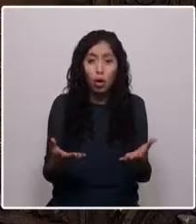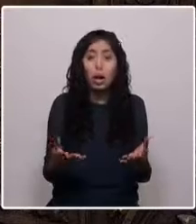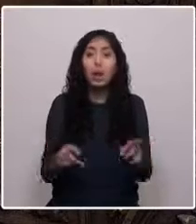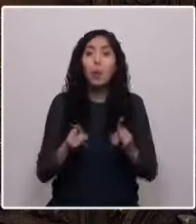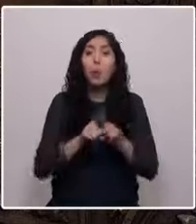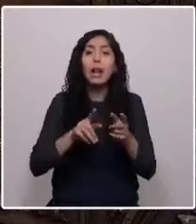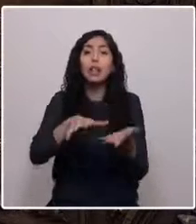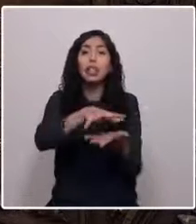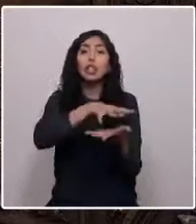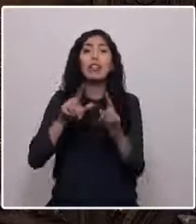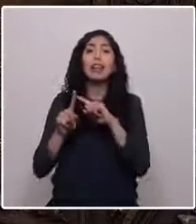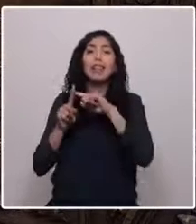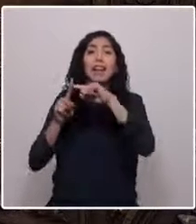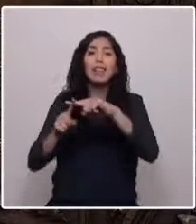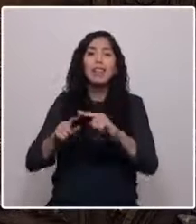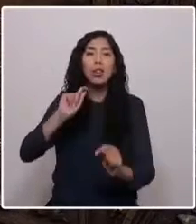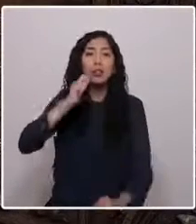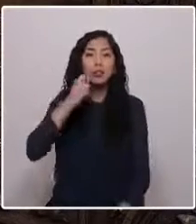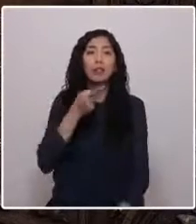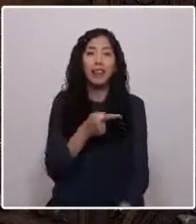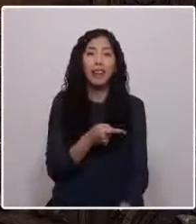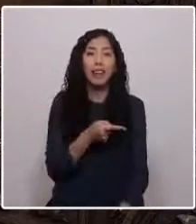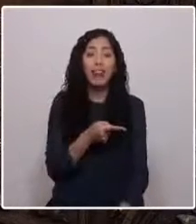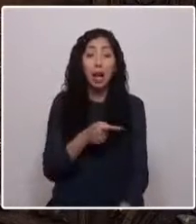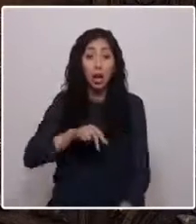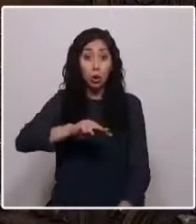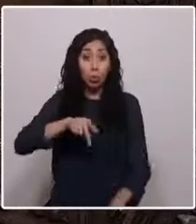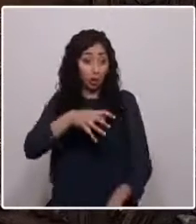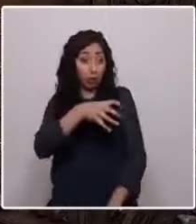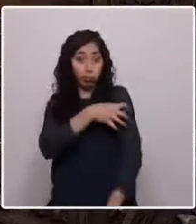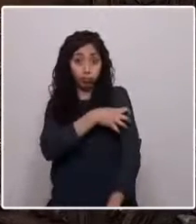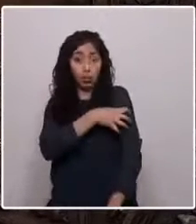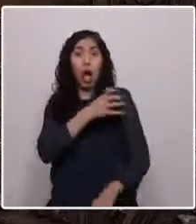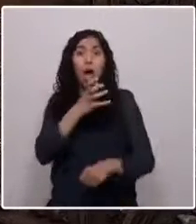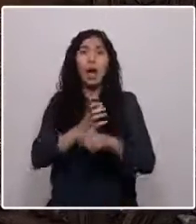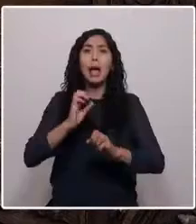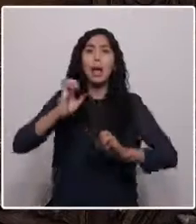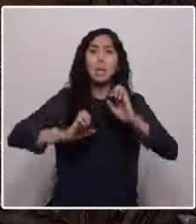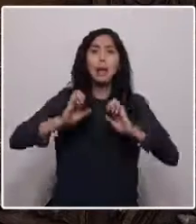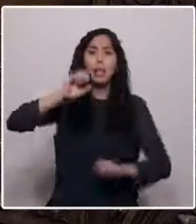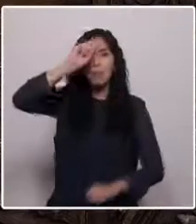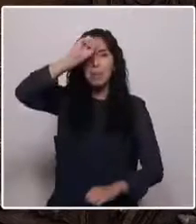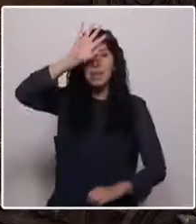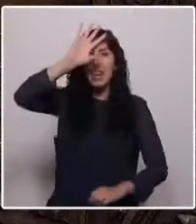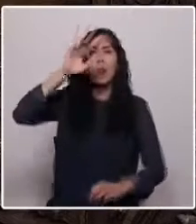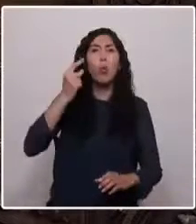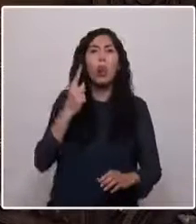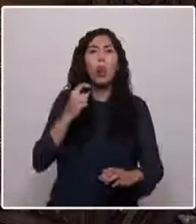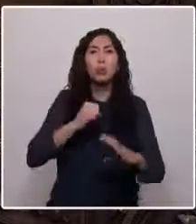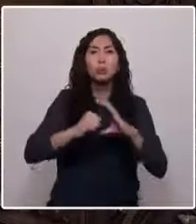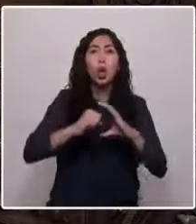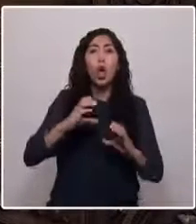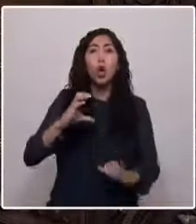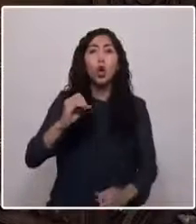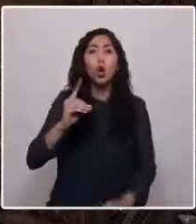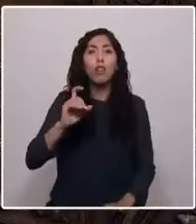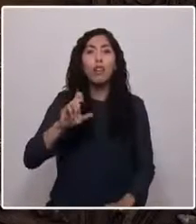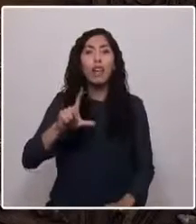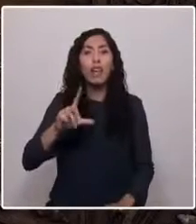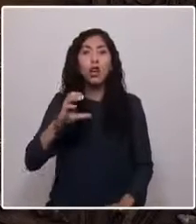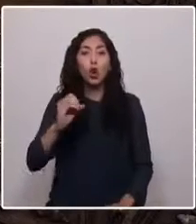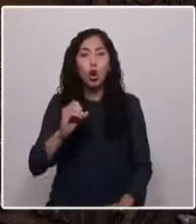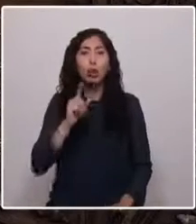sacrificio. En nuestras tierras se encuentran la empresa minera estatal más grande del mundo, Codelco Chile, con sus cuatro